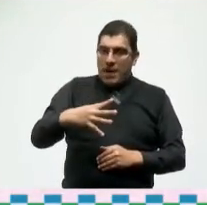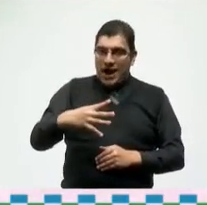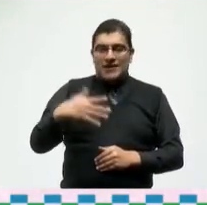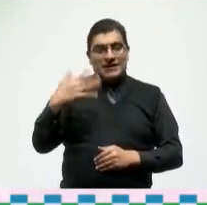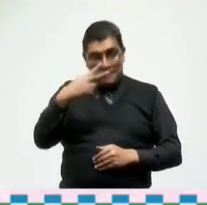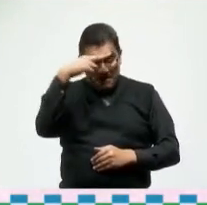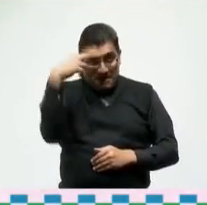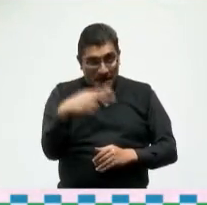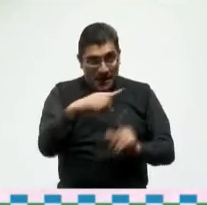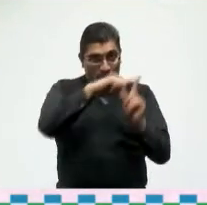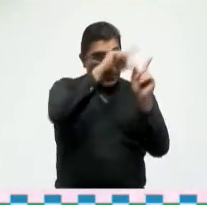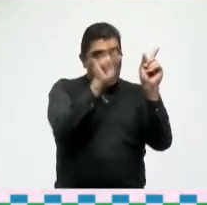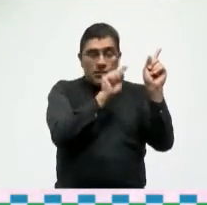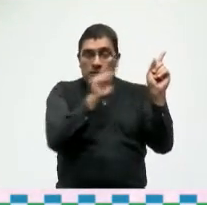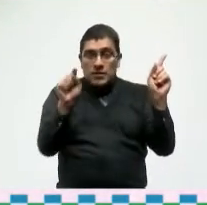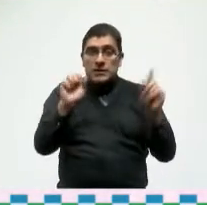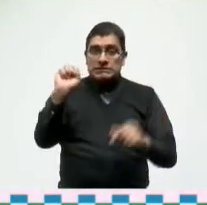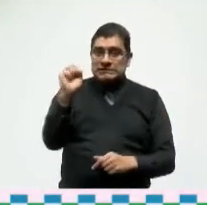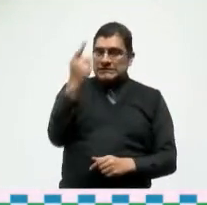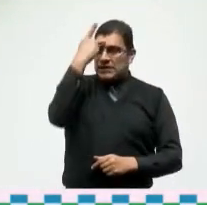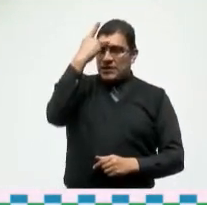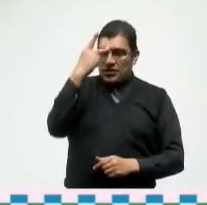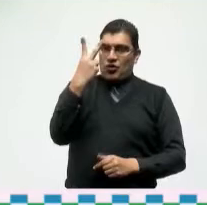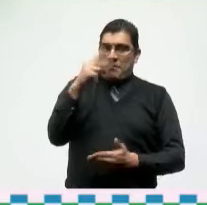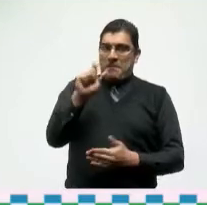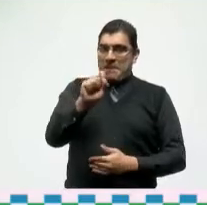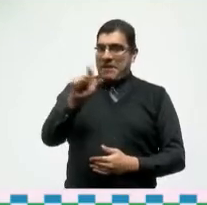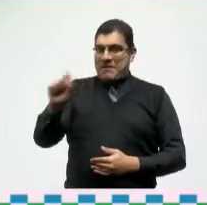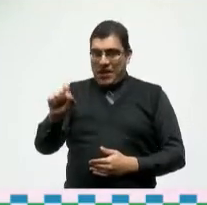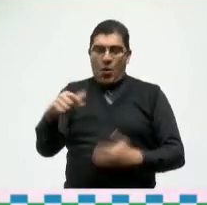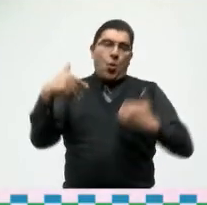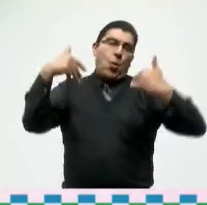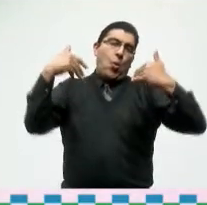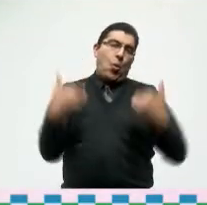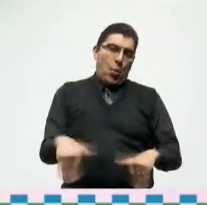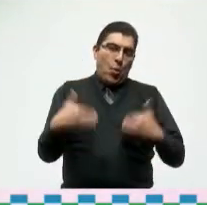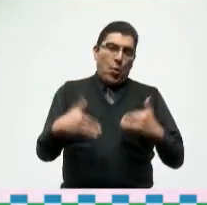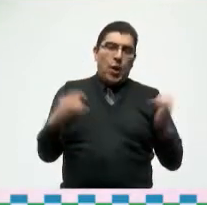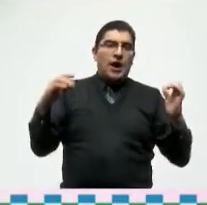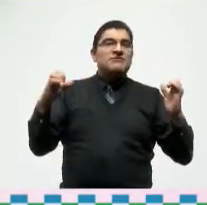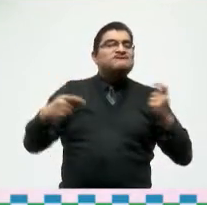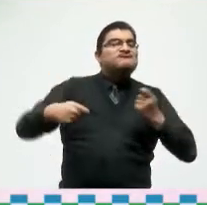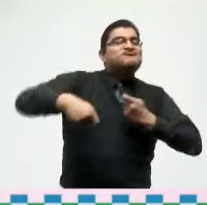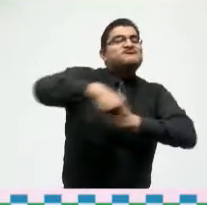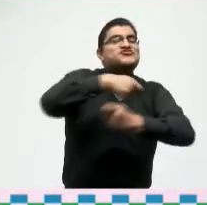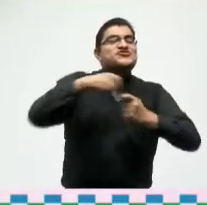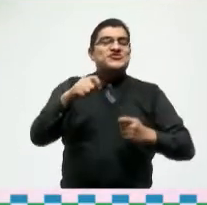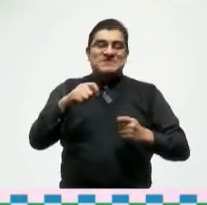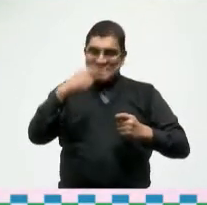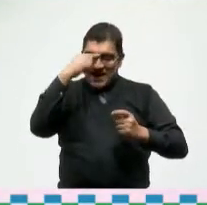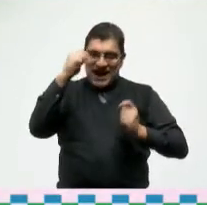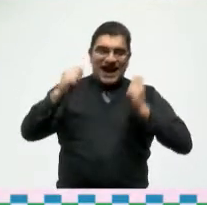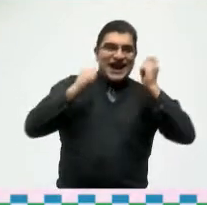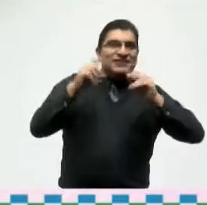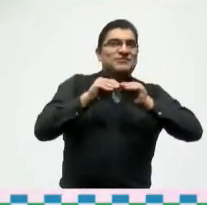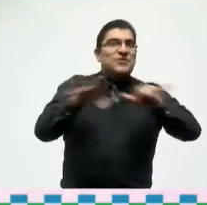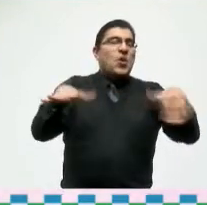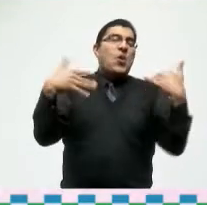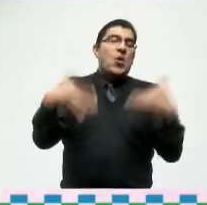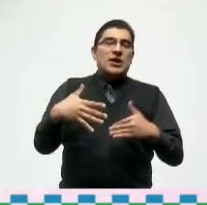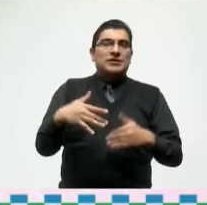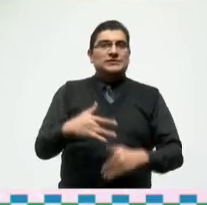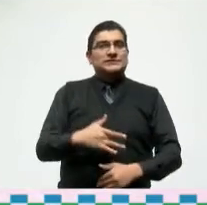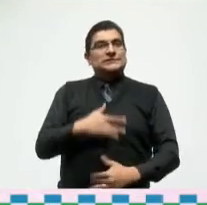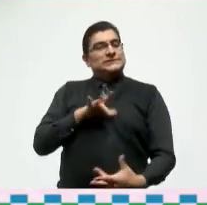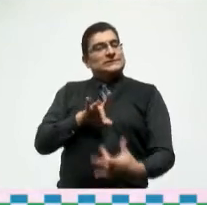de México San Luis Potosí 2020 este pianguis turístico el encanto y la esencia